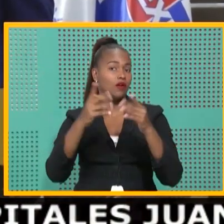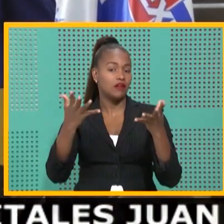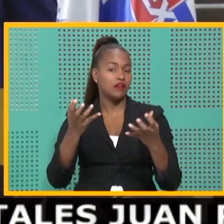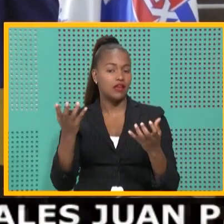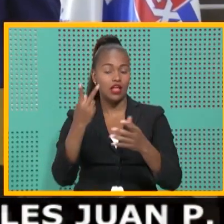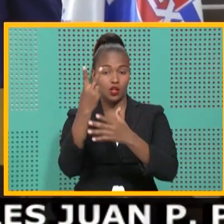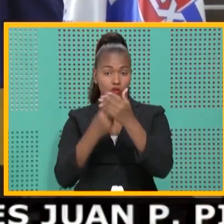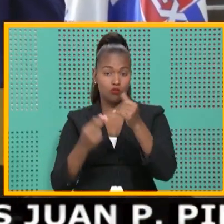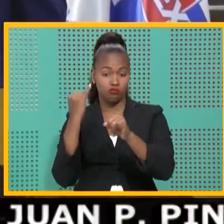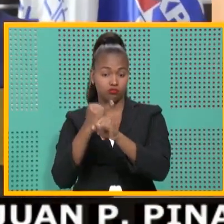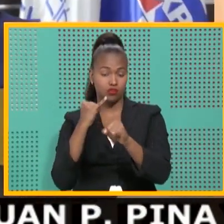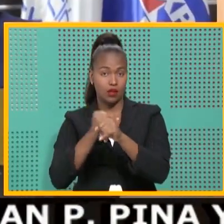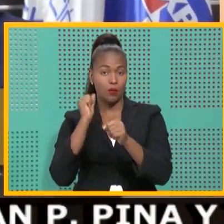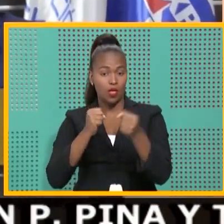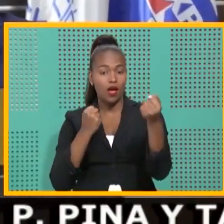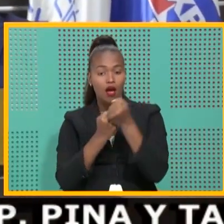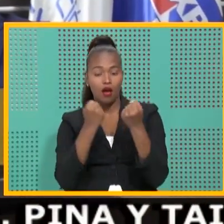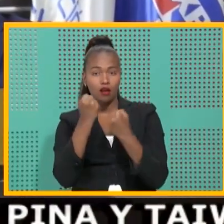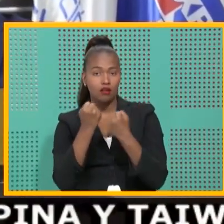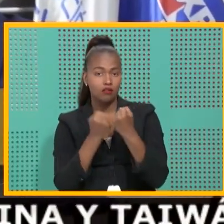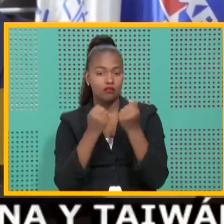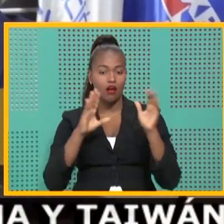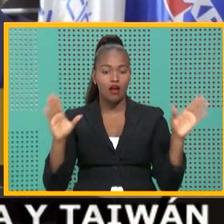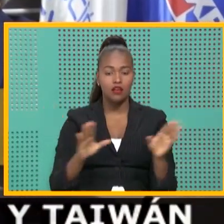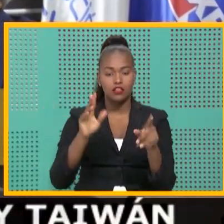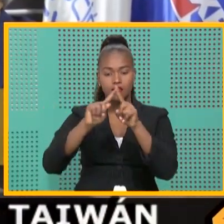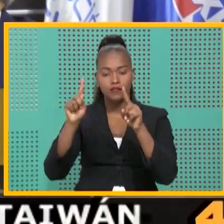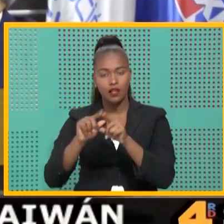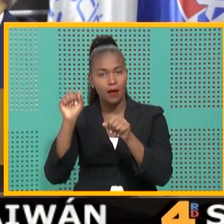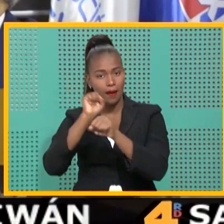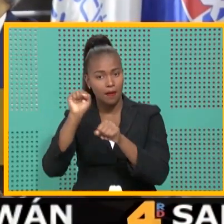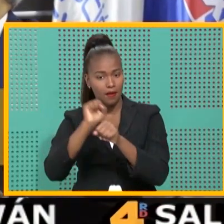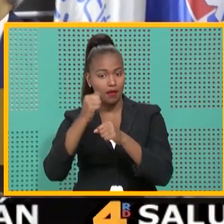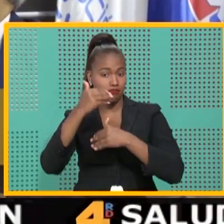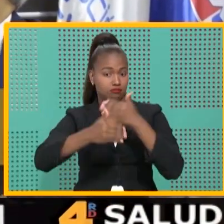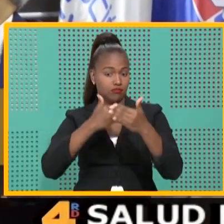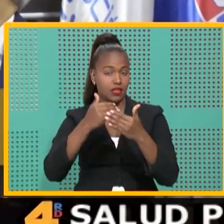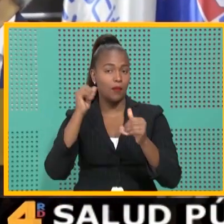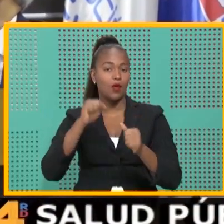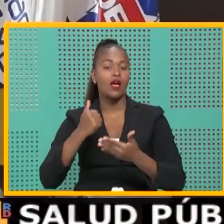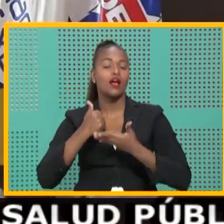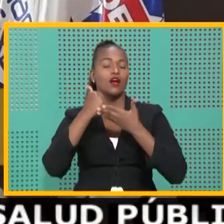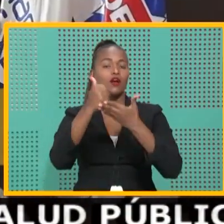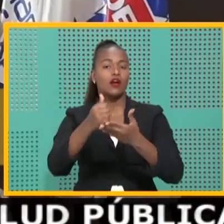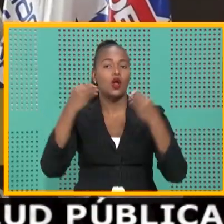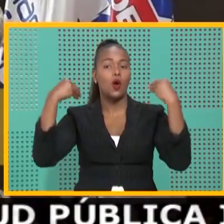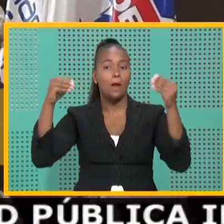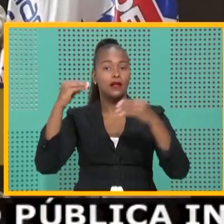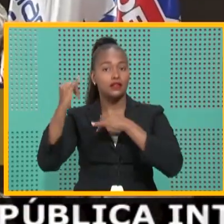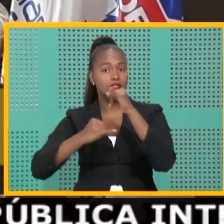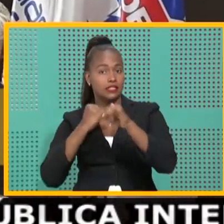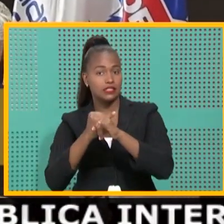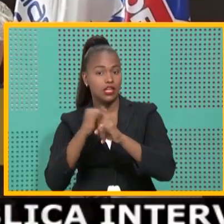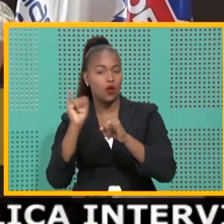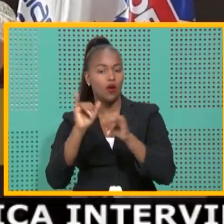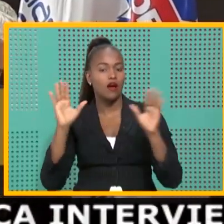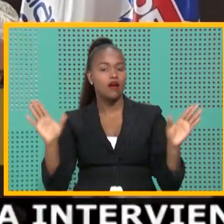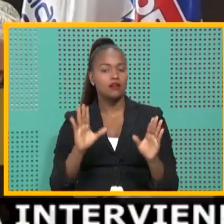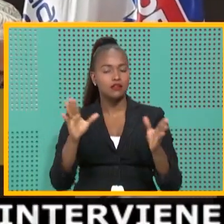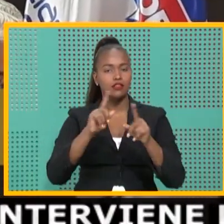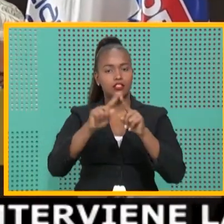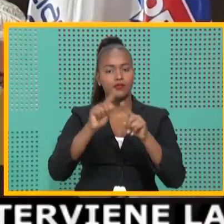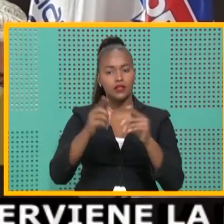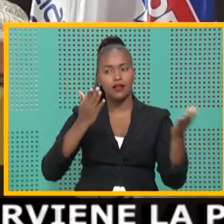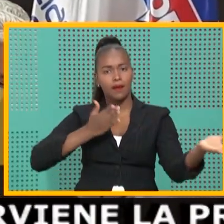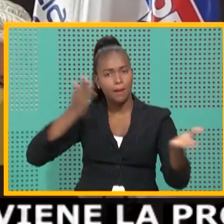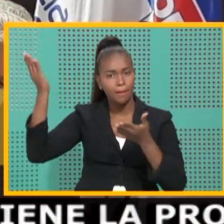ambas entidades colaboren en la programación y la ejecución de las iniciativas innovadoras que favorezcan al comercio internacional, fragilizar la salida de